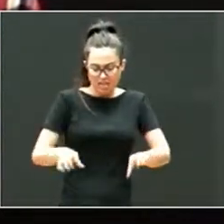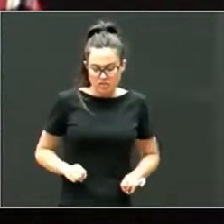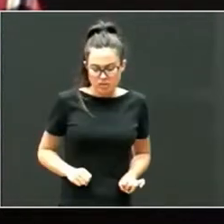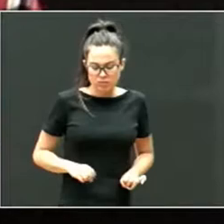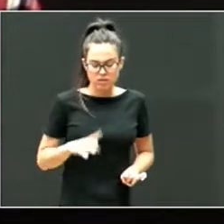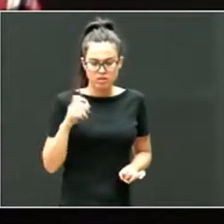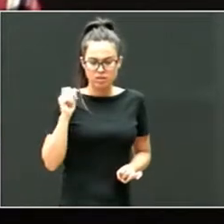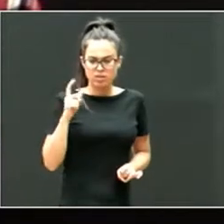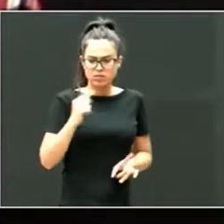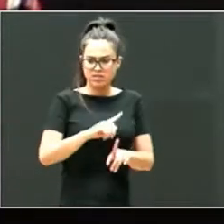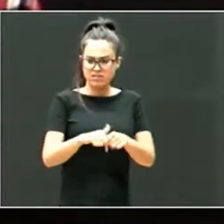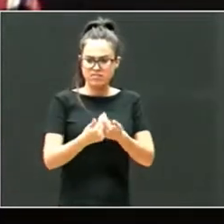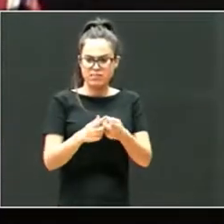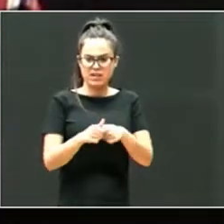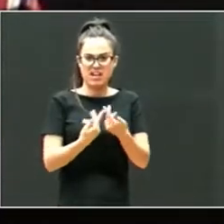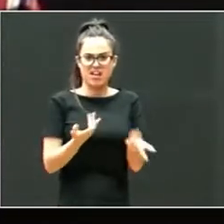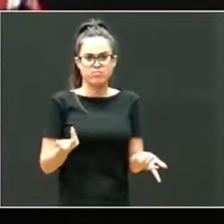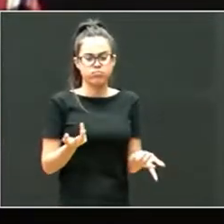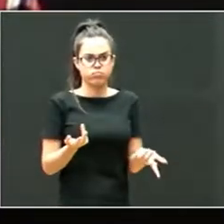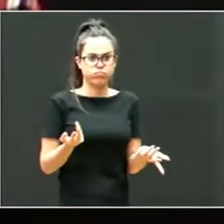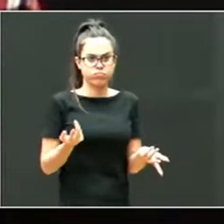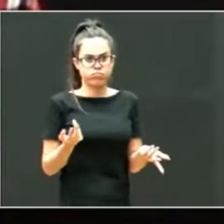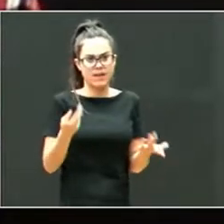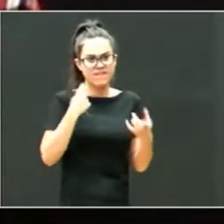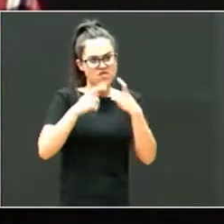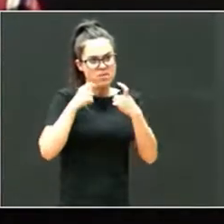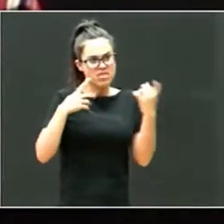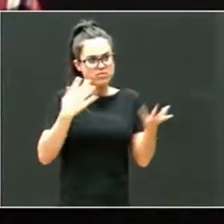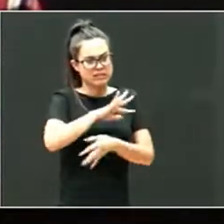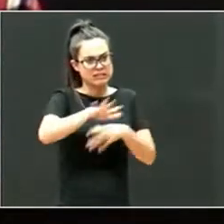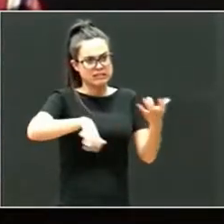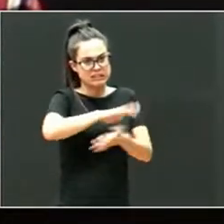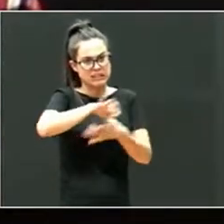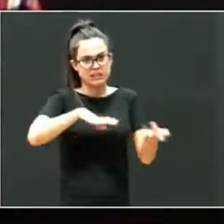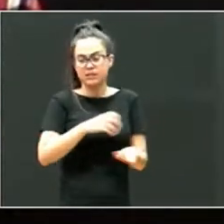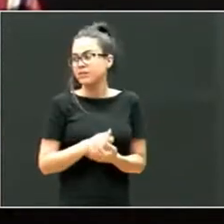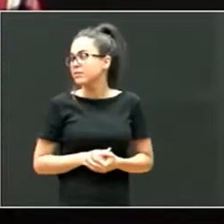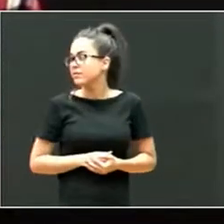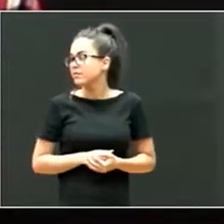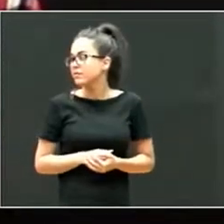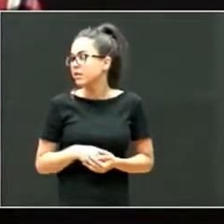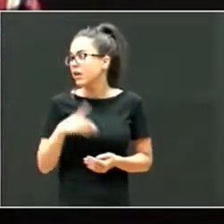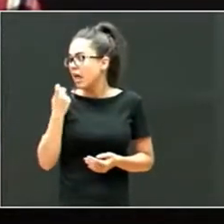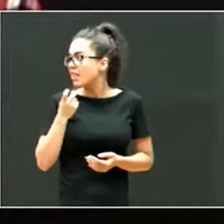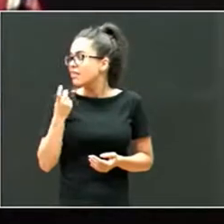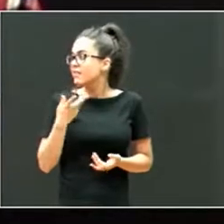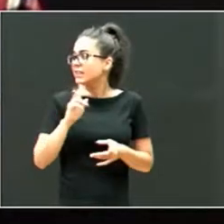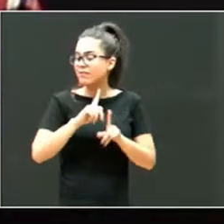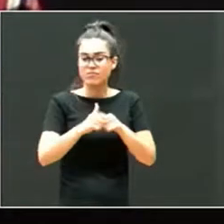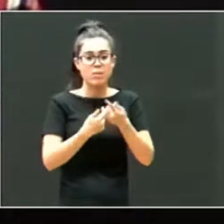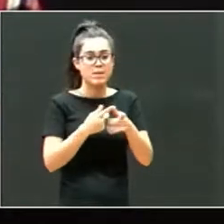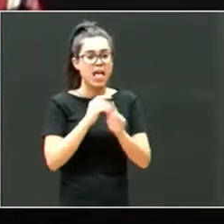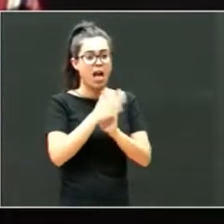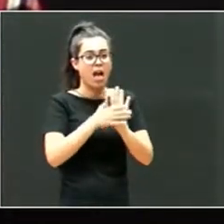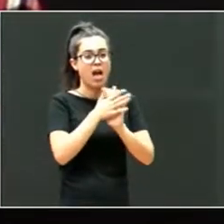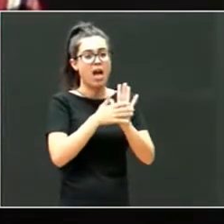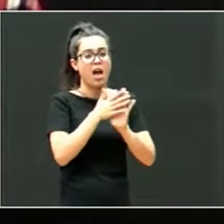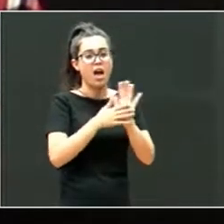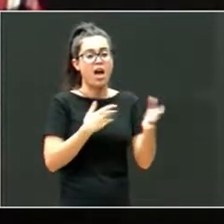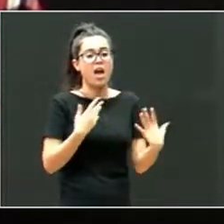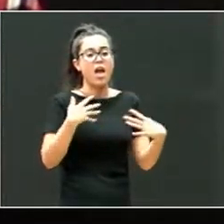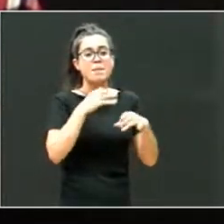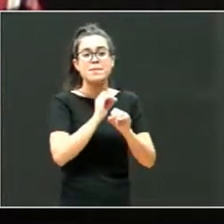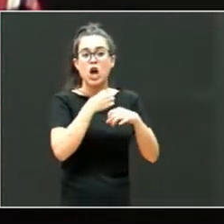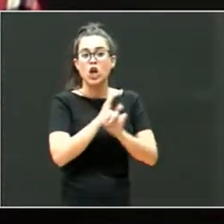de la familia es un desastre. Es decir, menos mal que ya habéis planteado que hay que hablar de la familia, no de la biología.